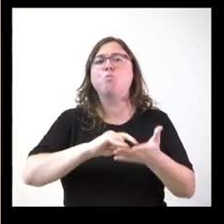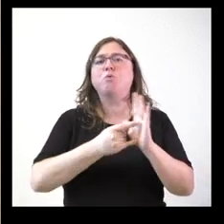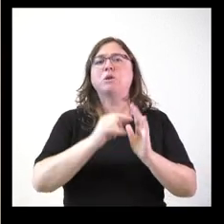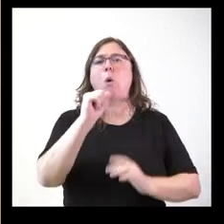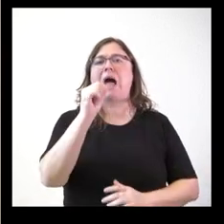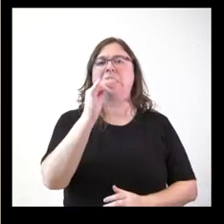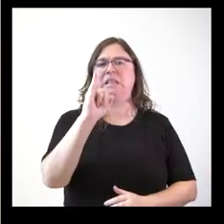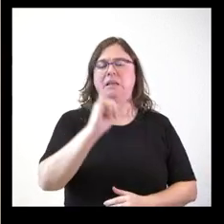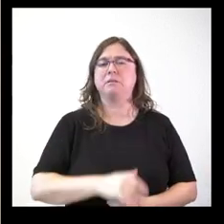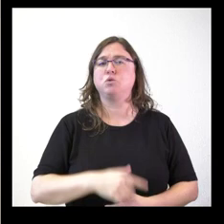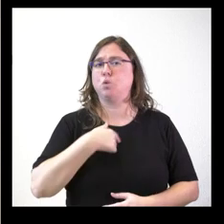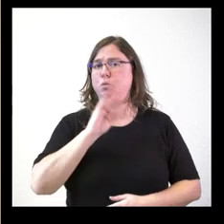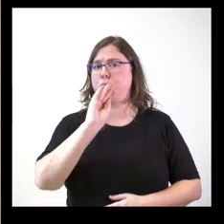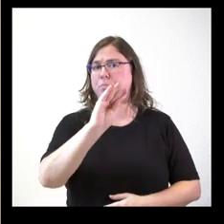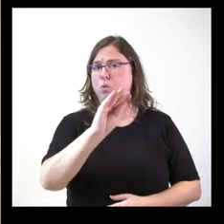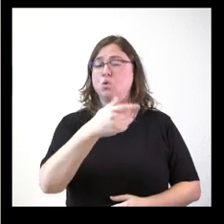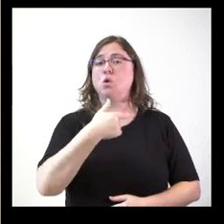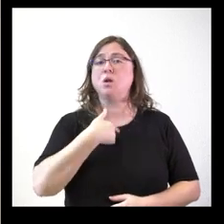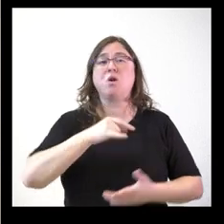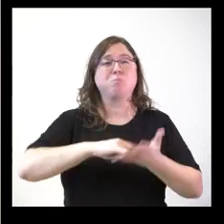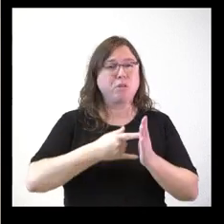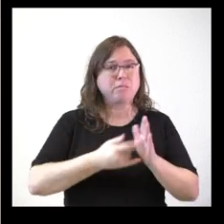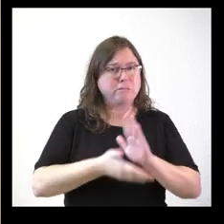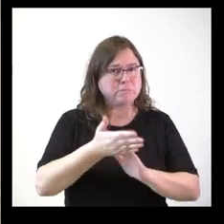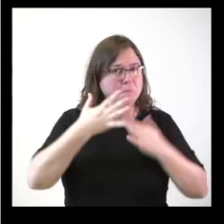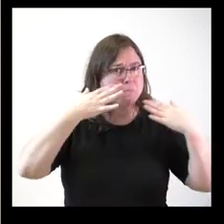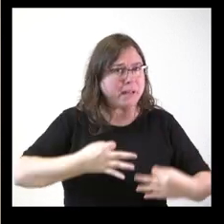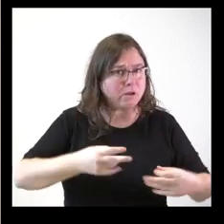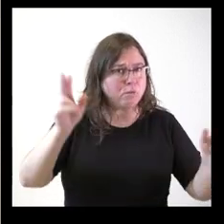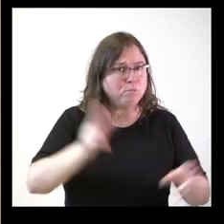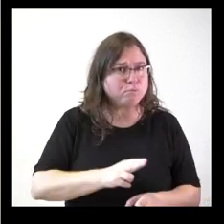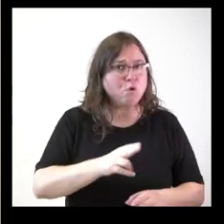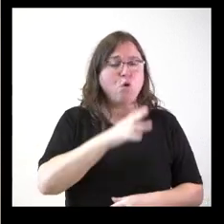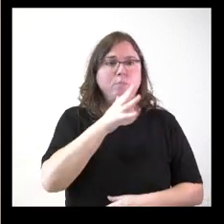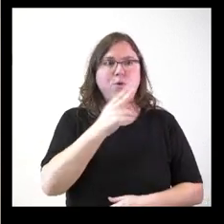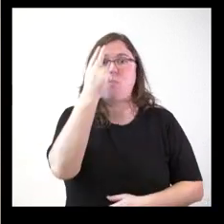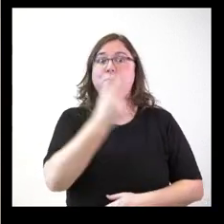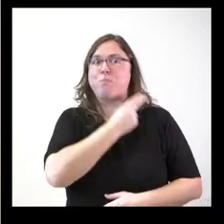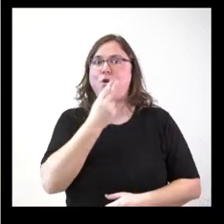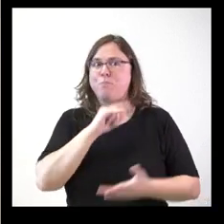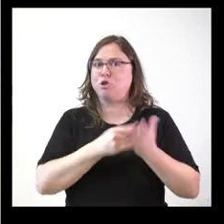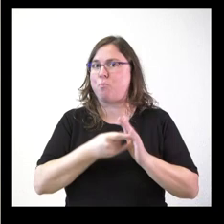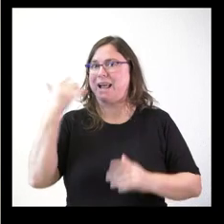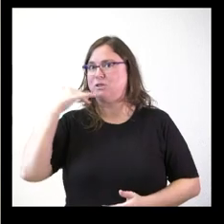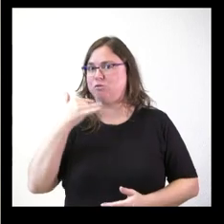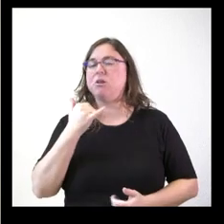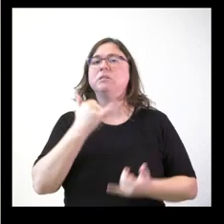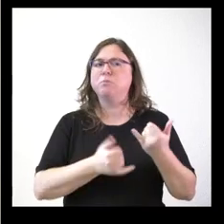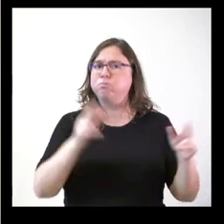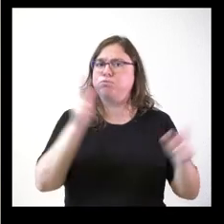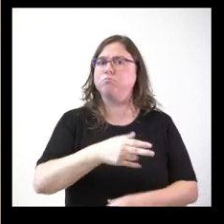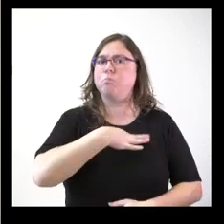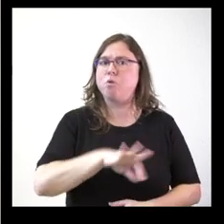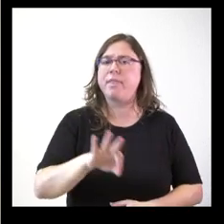pregunta es si este proyecto corre realmente peligro, porque es una de las grandes promesas del último plan Soria, y si en el caso de